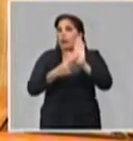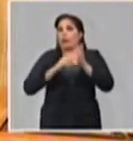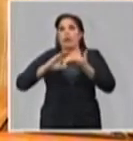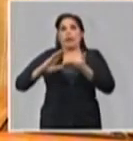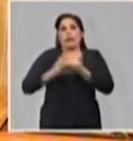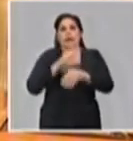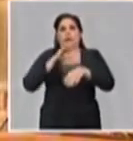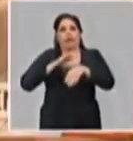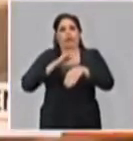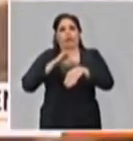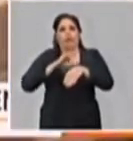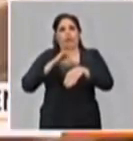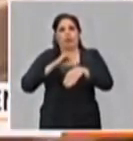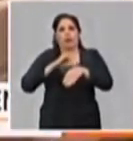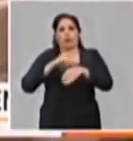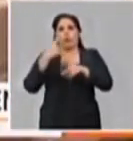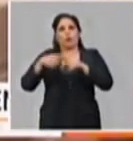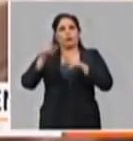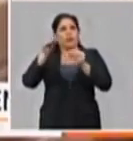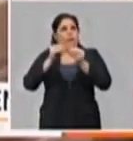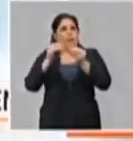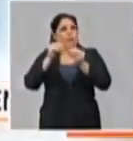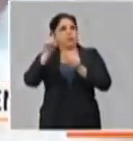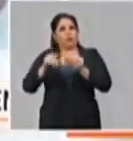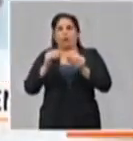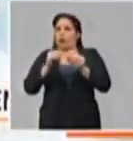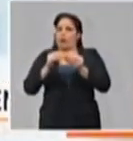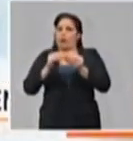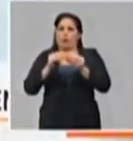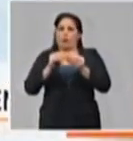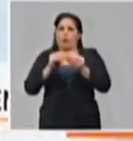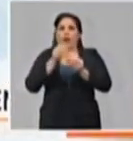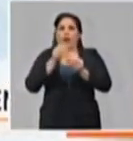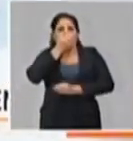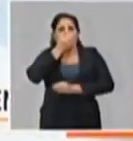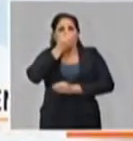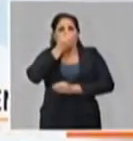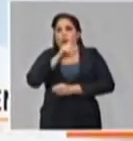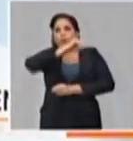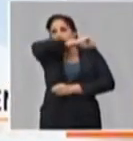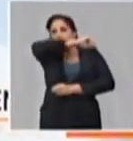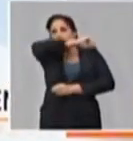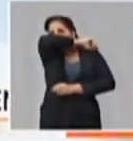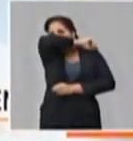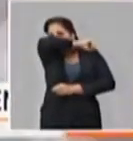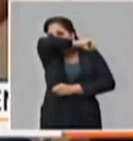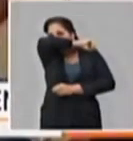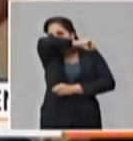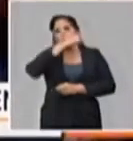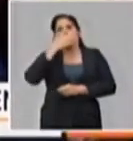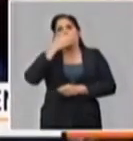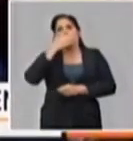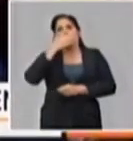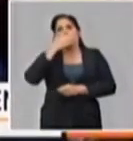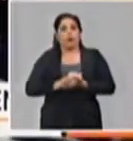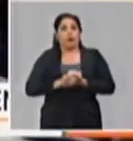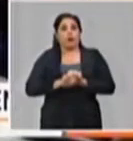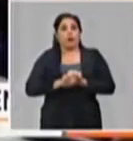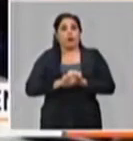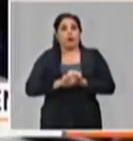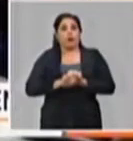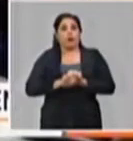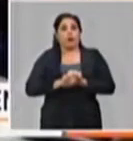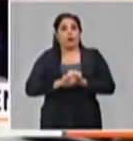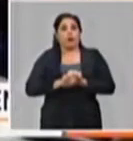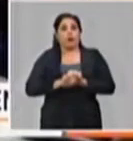que el virus pueda transmitirse a otra persona. No ponerse las manos delante, sino el codo. Sino con el codo. Y existe riesgo